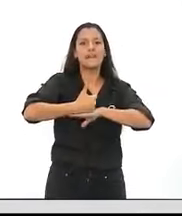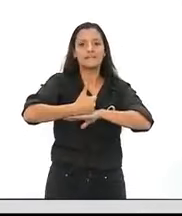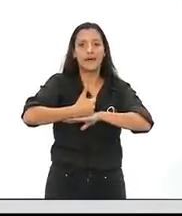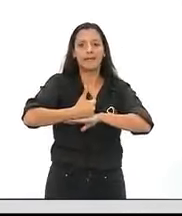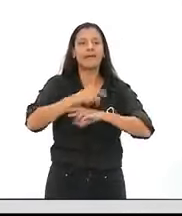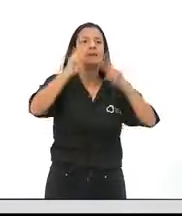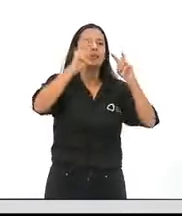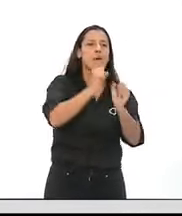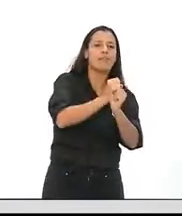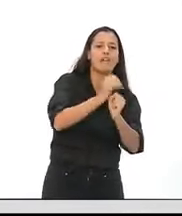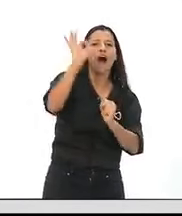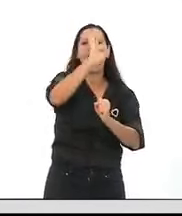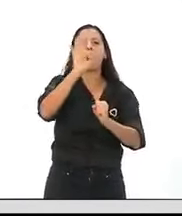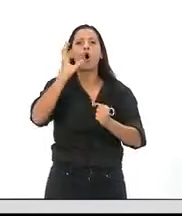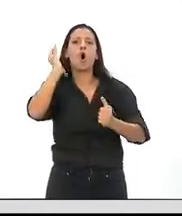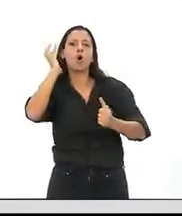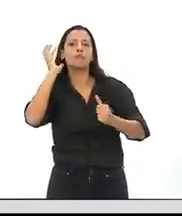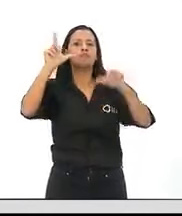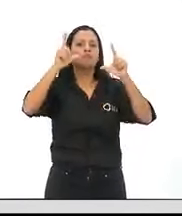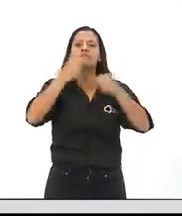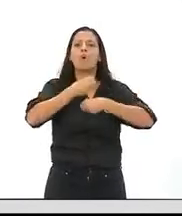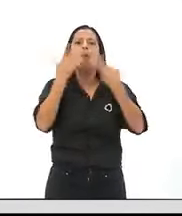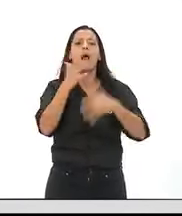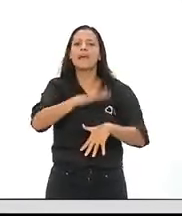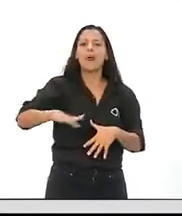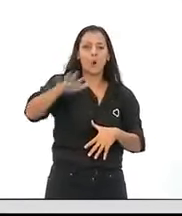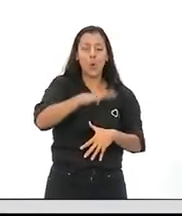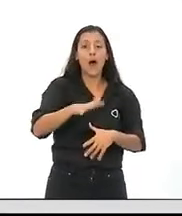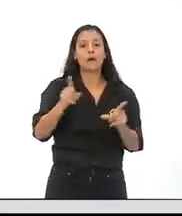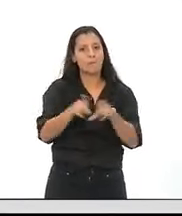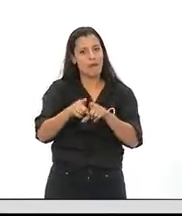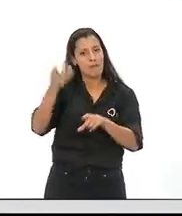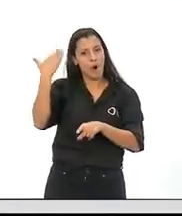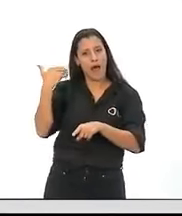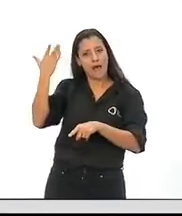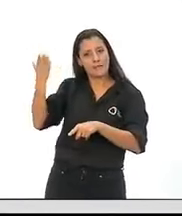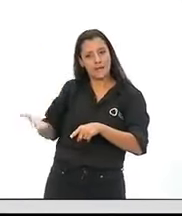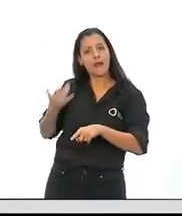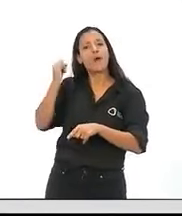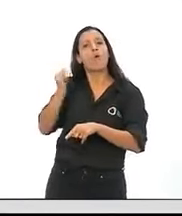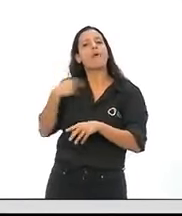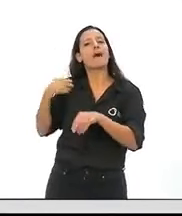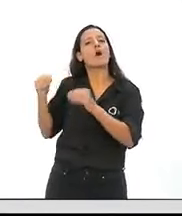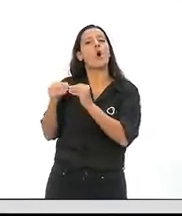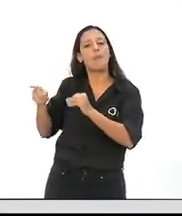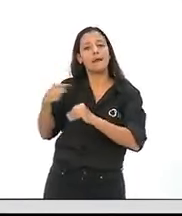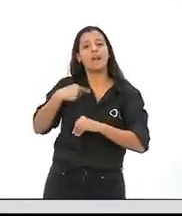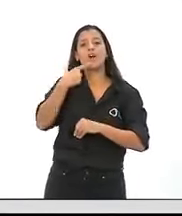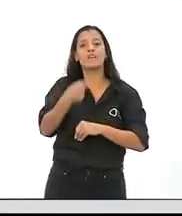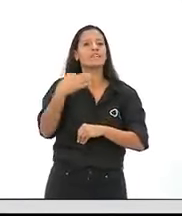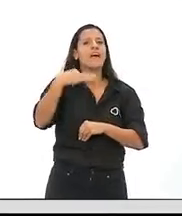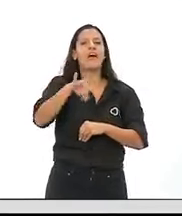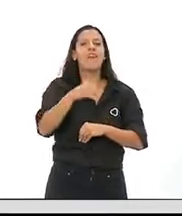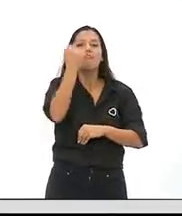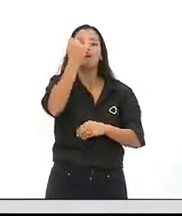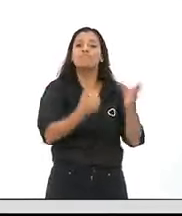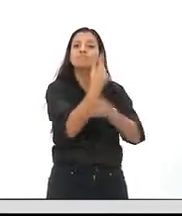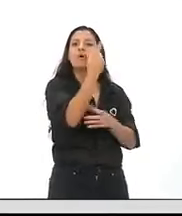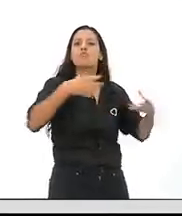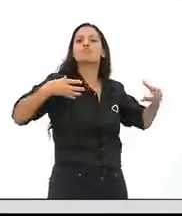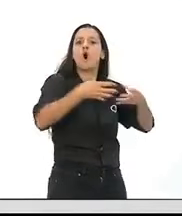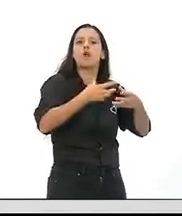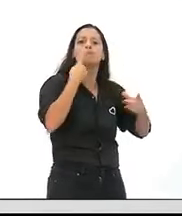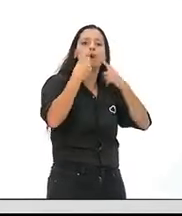y remarco lo que se planteó durante todos estos días y ayer lo que decía el compañero Rodrigo Pedraza. Tiene que haber órgano de contralor,